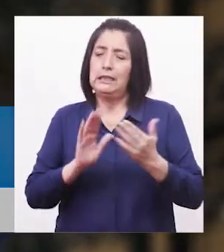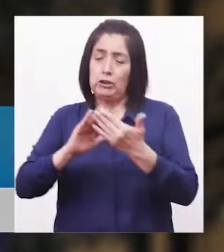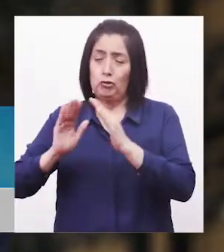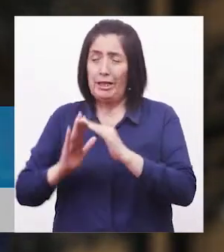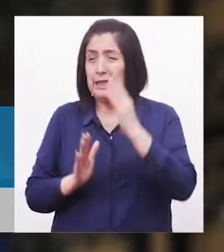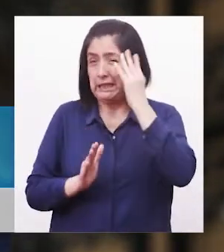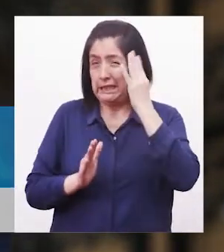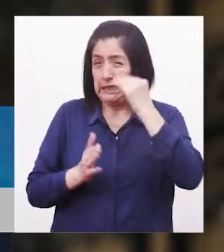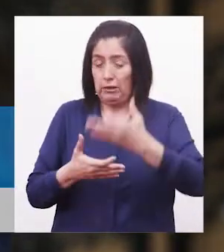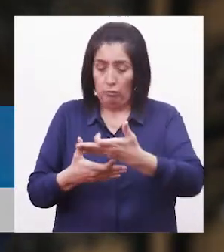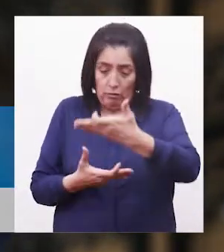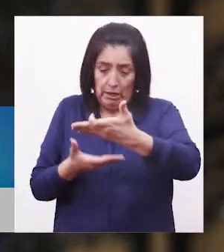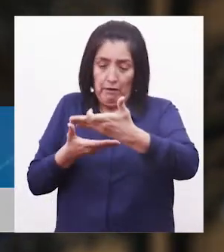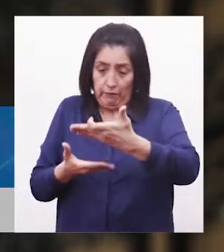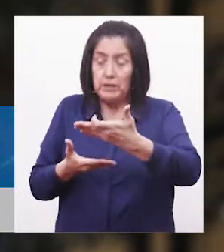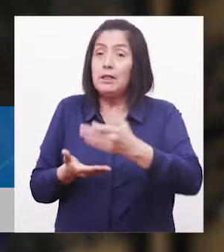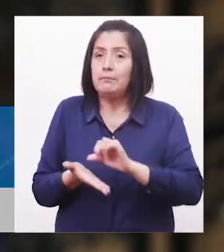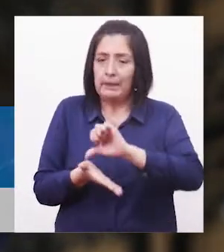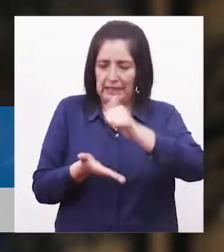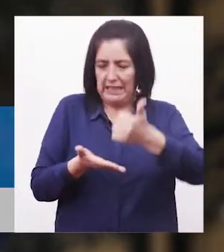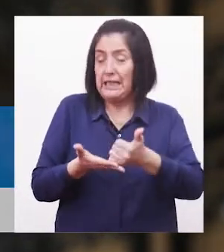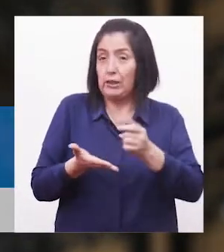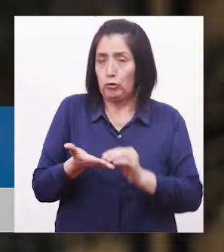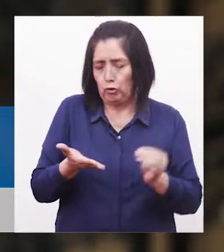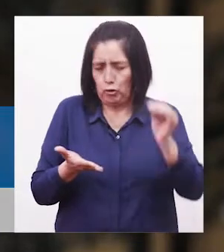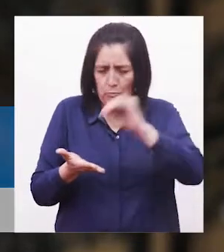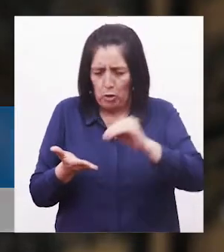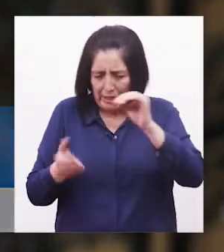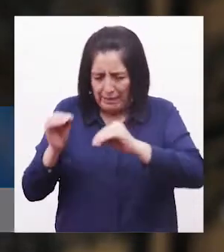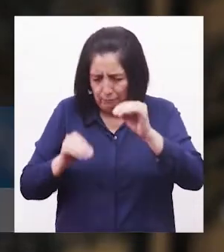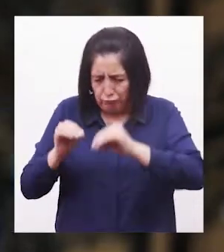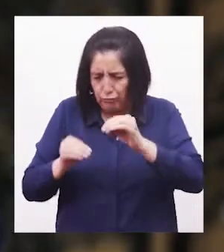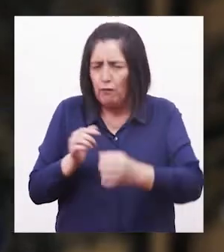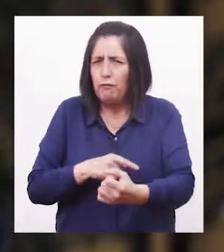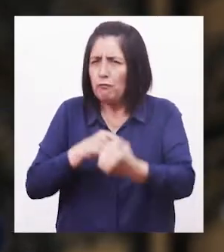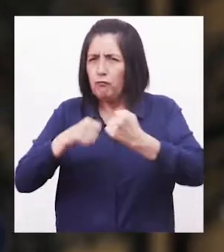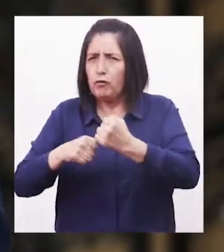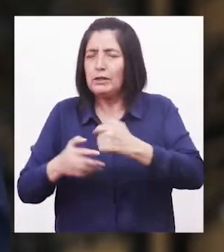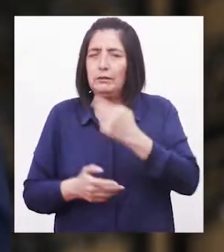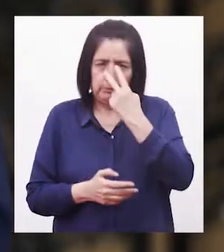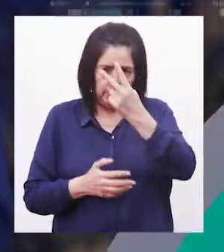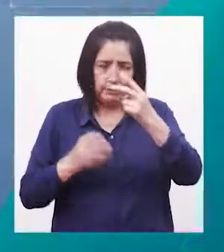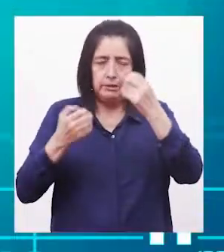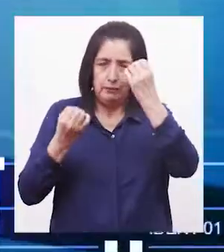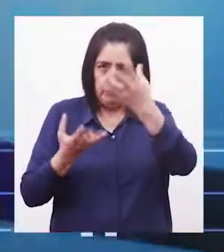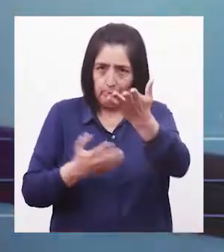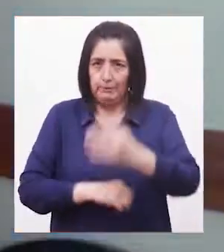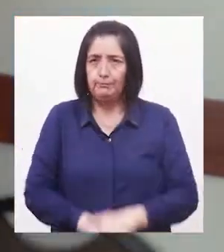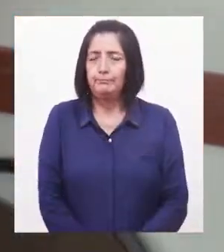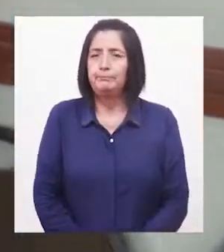conocer la ficha técnica para la fortificación del arroz con hierro y otros nutrientes. Vamos a verlo en el siguiente informe.